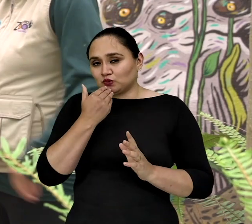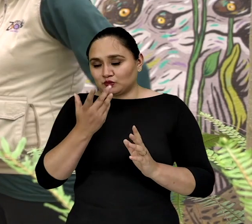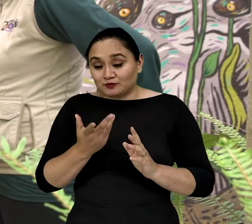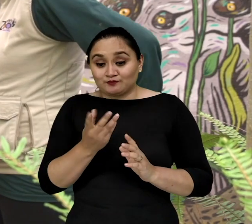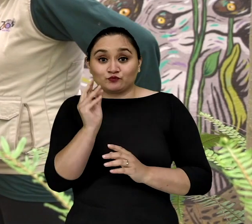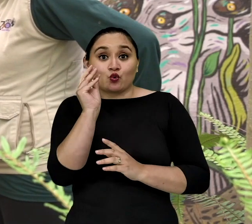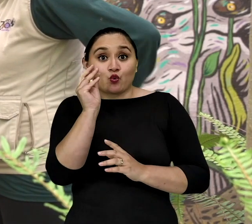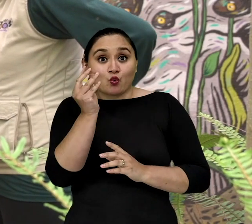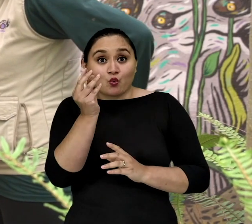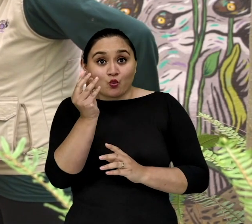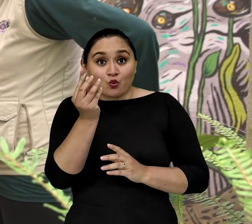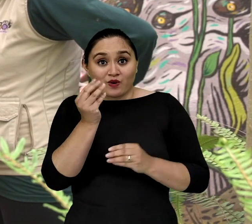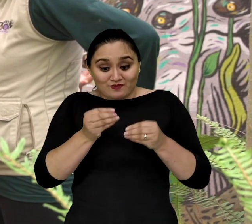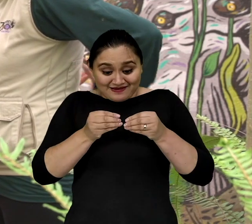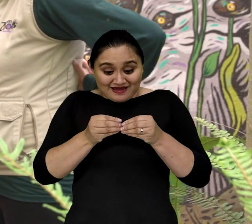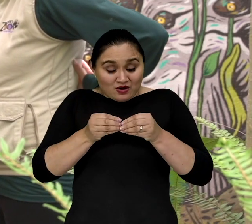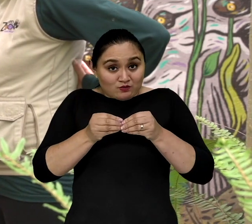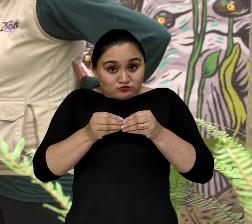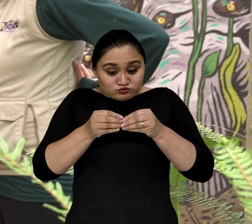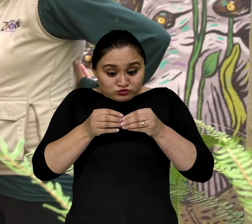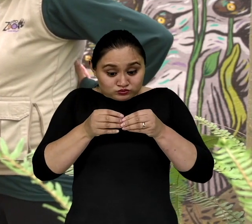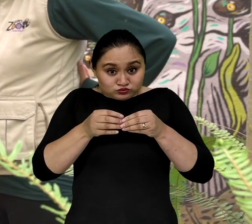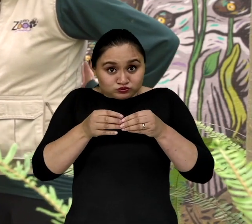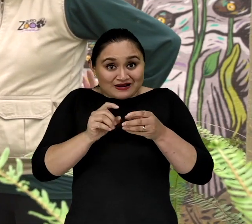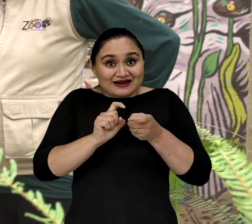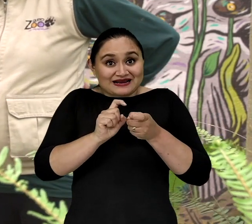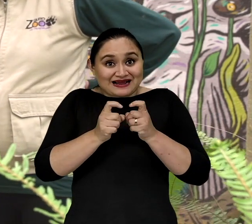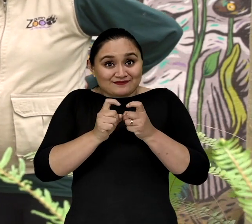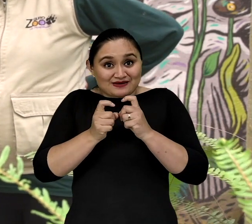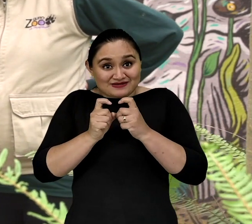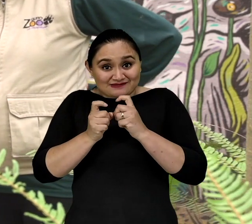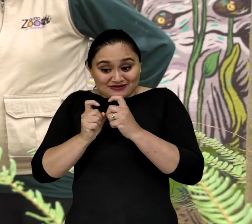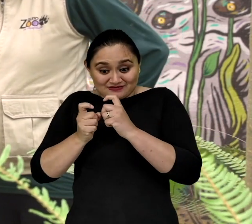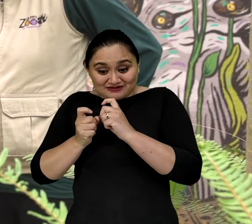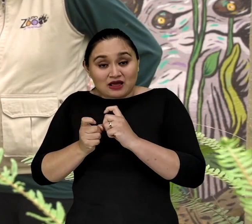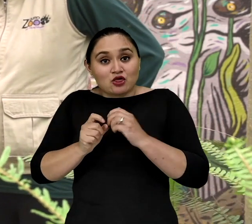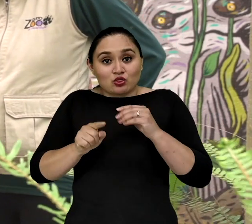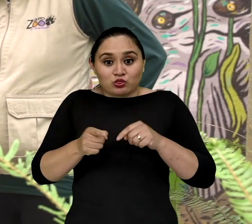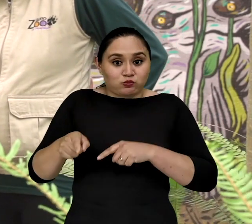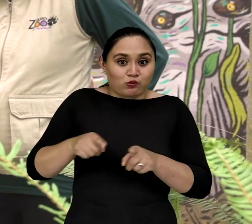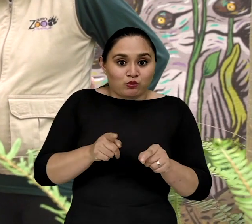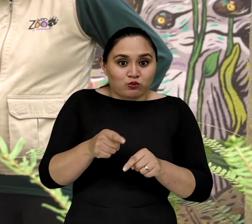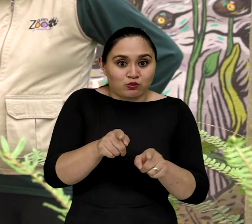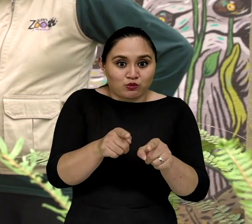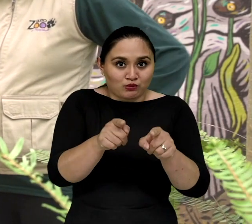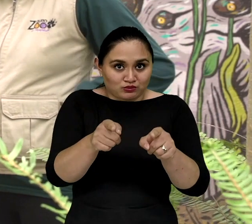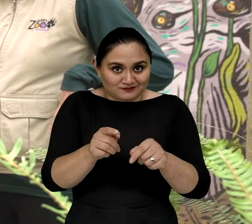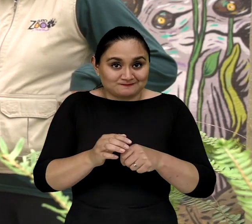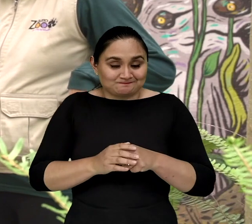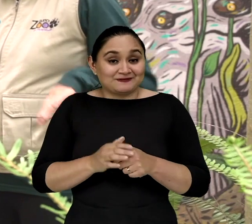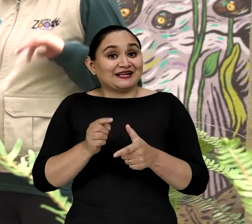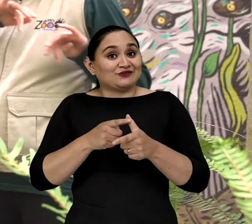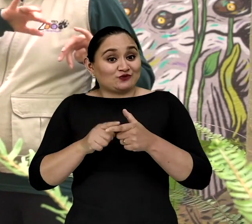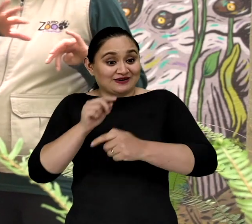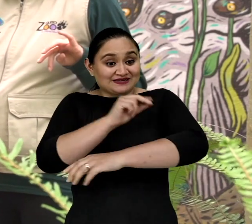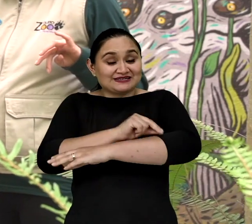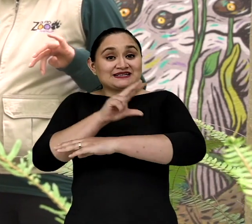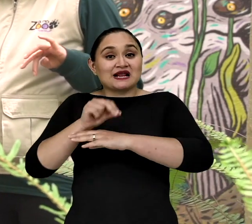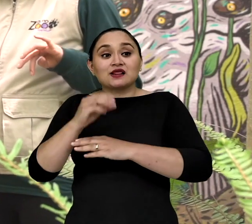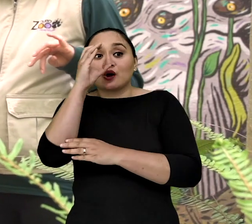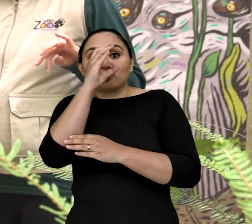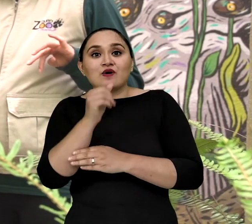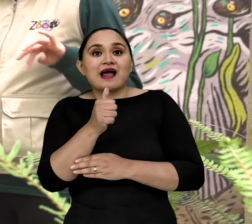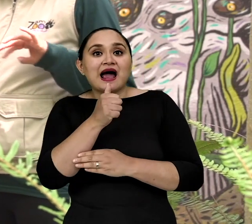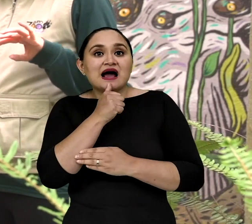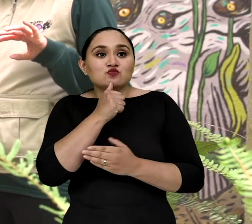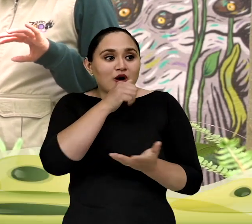lo que pasa es que esos huevitos eclosionan dentro del marsupio Y se convierten en Ouillis Ouillis o renacuajos Entonces la rana busca un